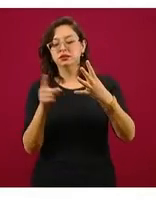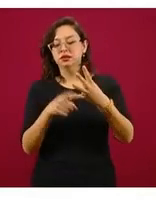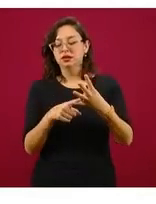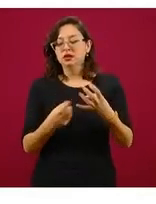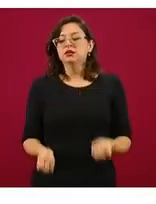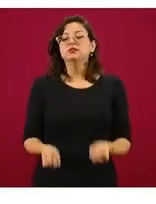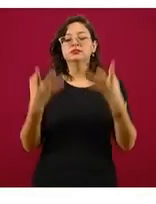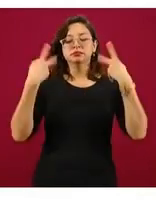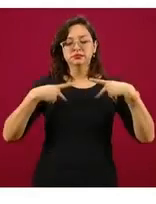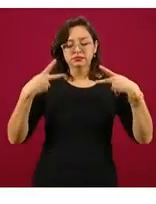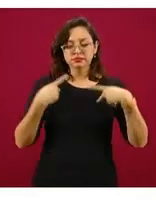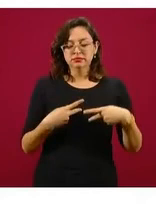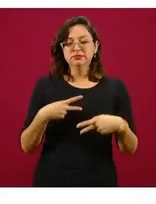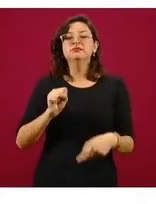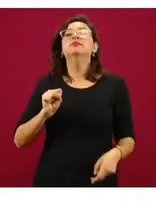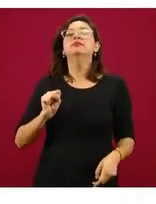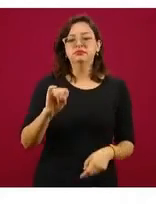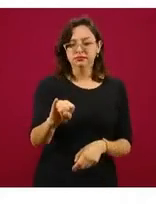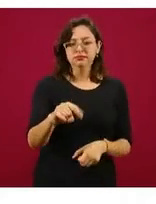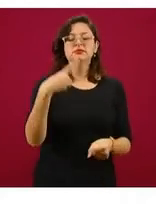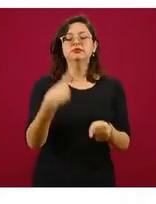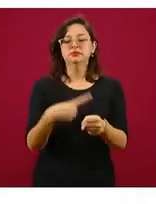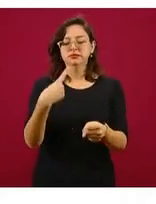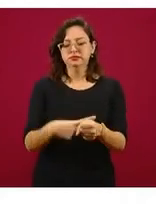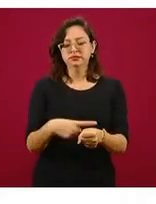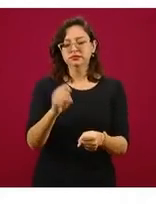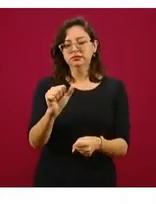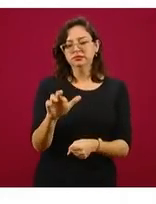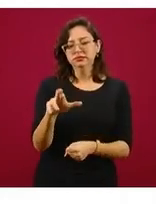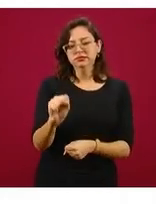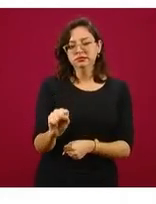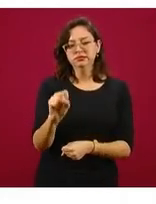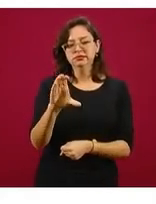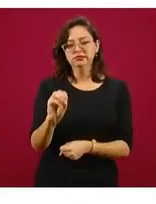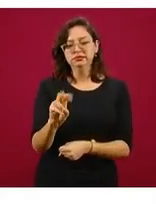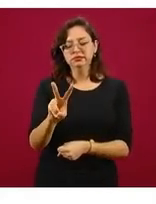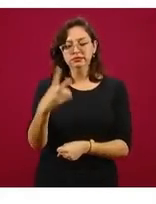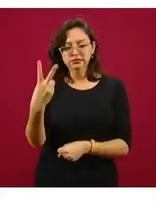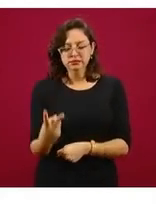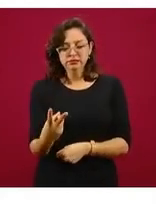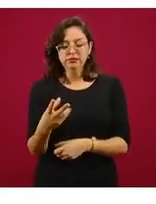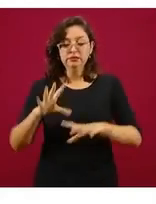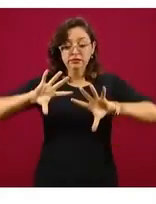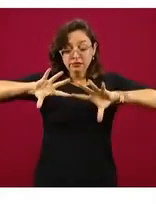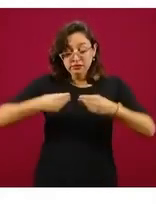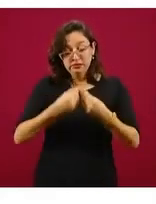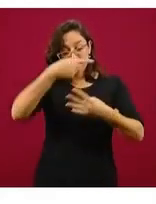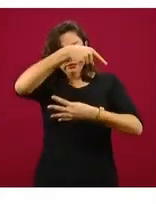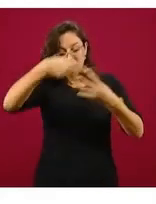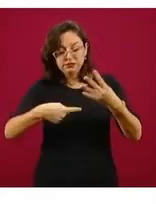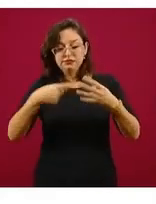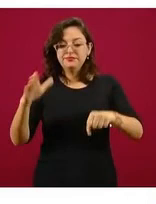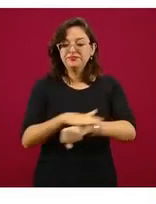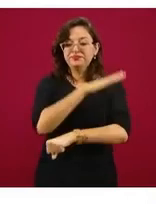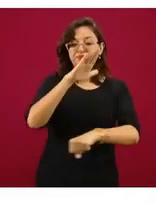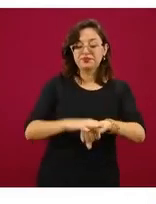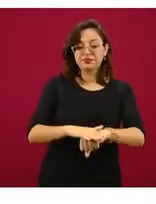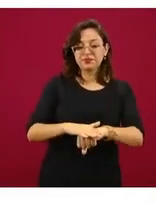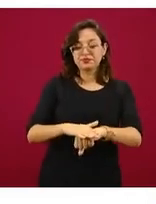SARS-CoV-2. Este es el peso que tiene de la calificación final que se le da a cada estado.